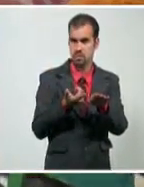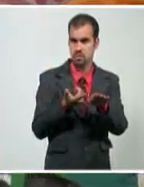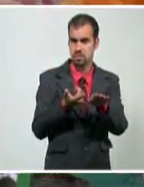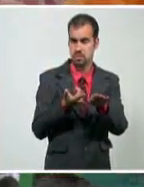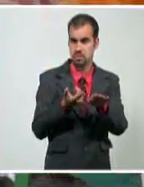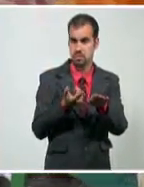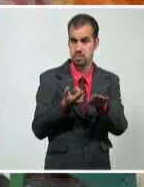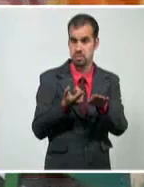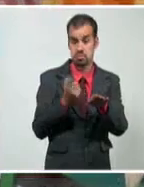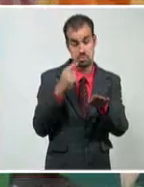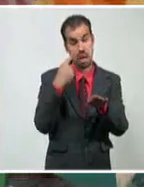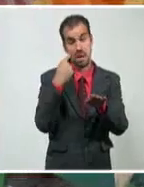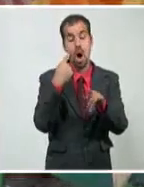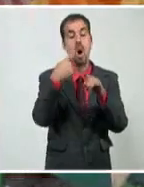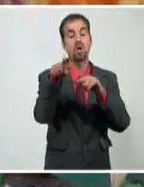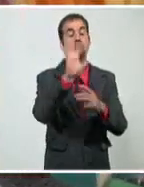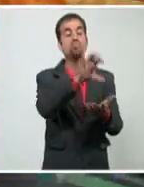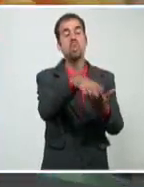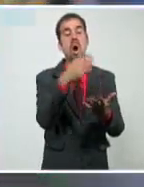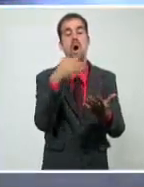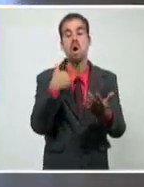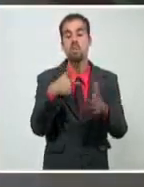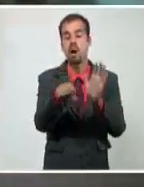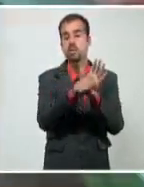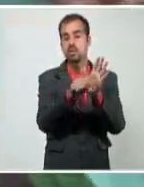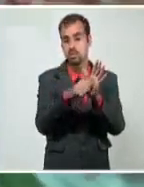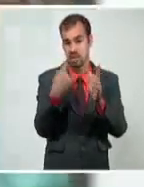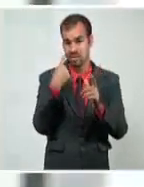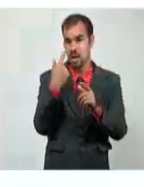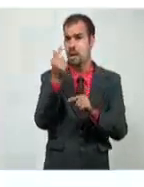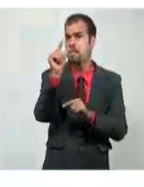hospital. Al menos ahí se ve un paciente por cama.